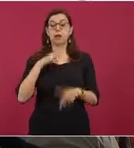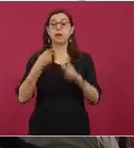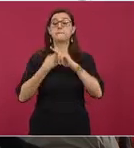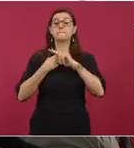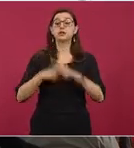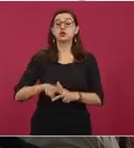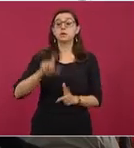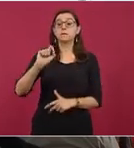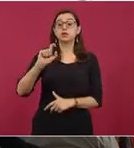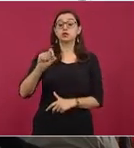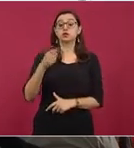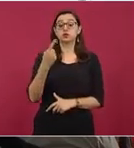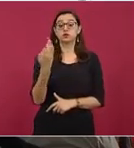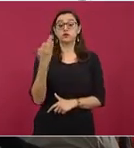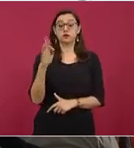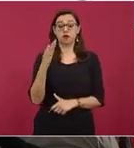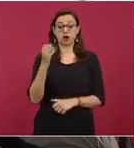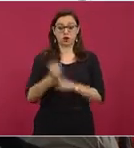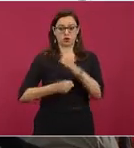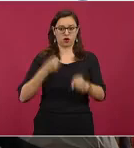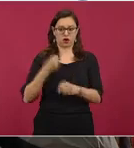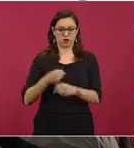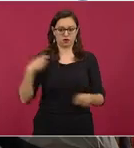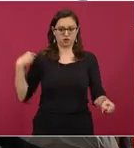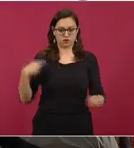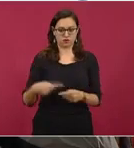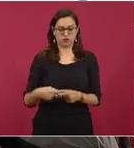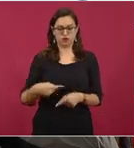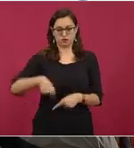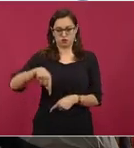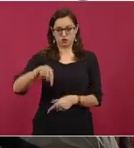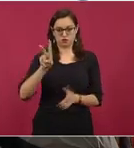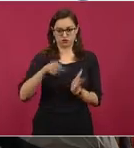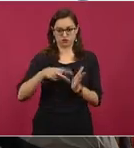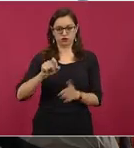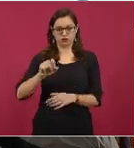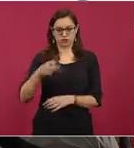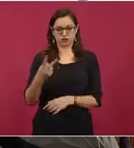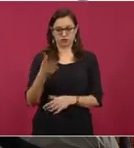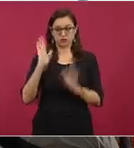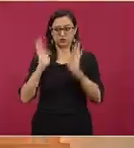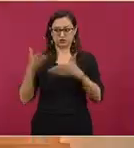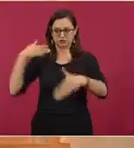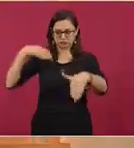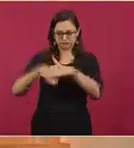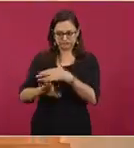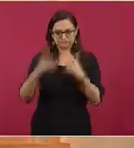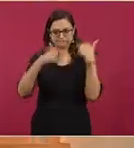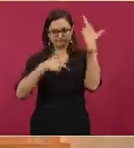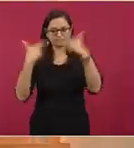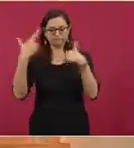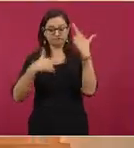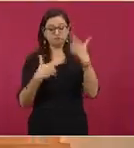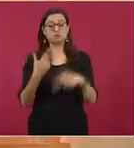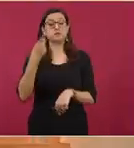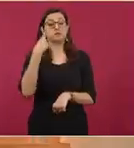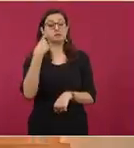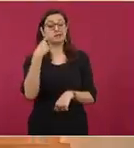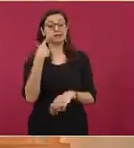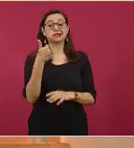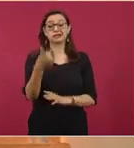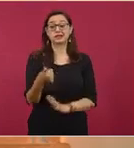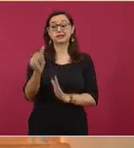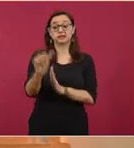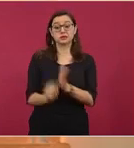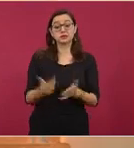Aquí déjenme hacerle una breve historia. Para llegar a esto, seis meses antes se nos indicó que íbamos a entrar al